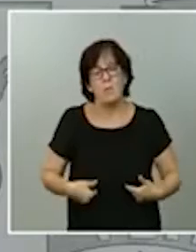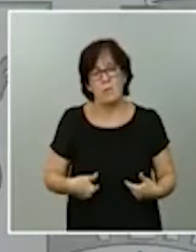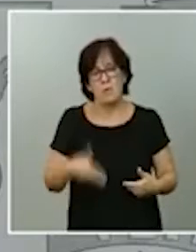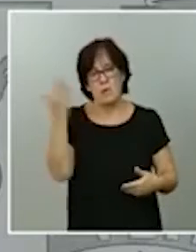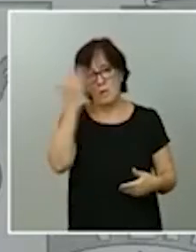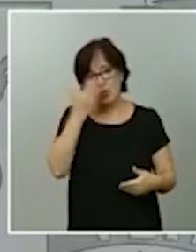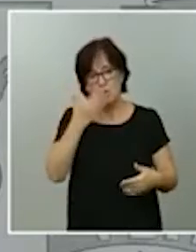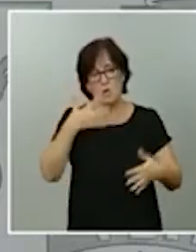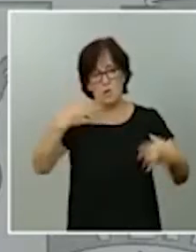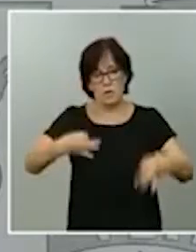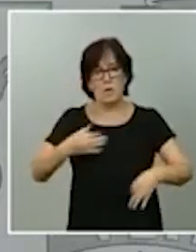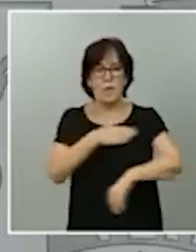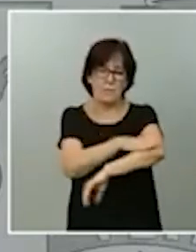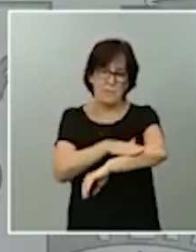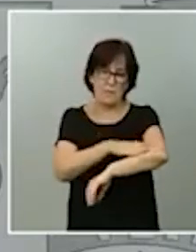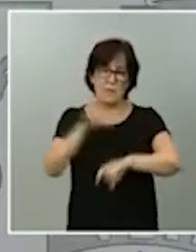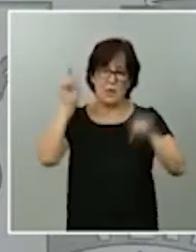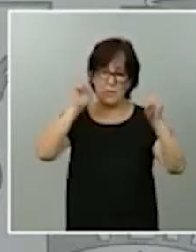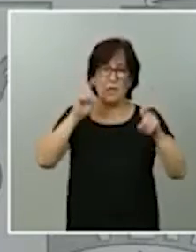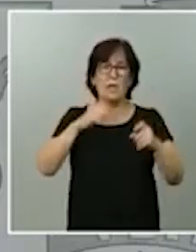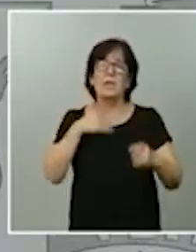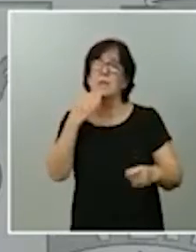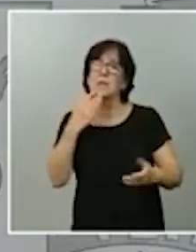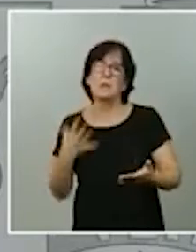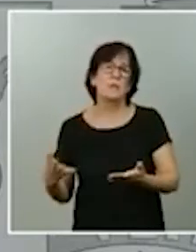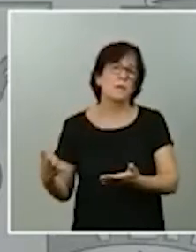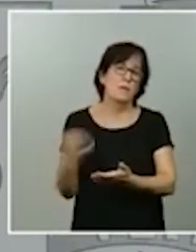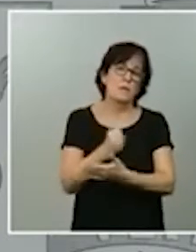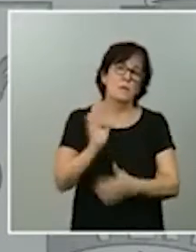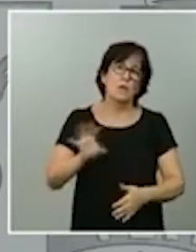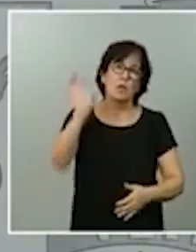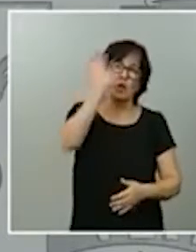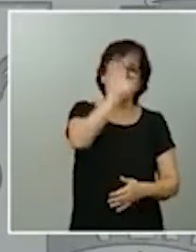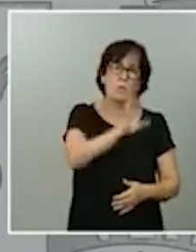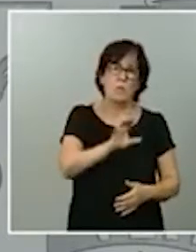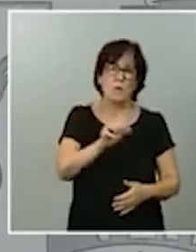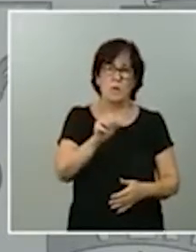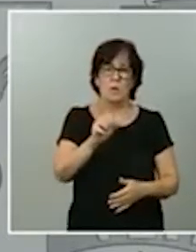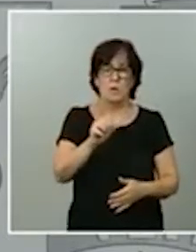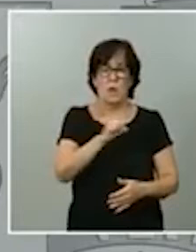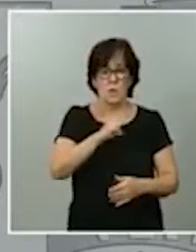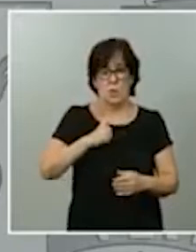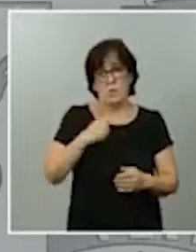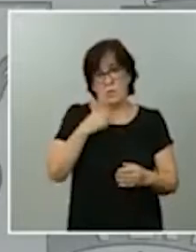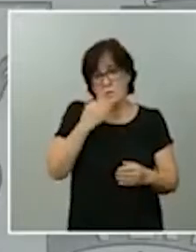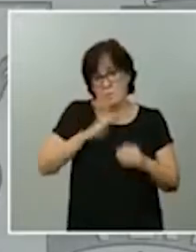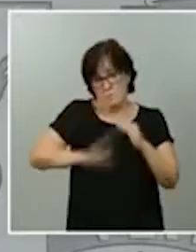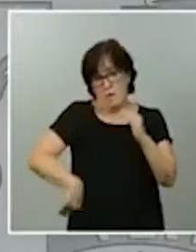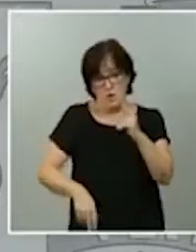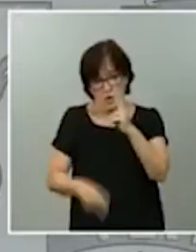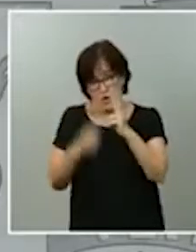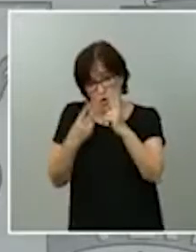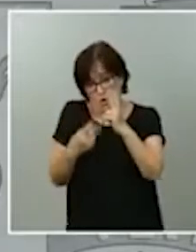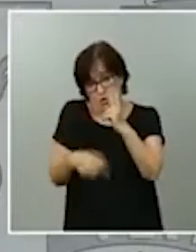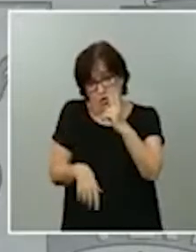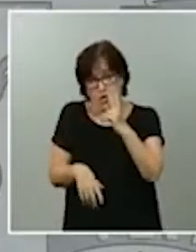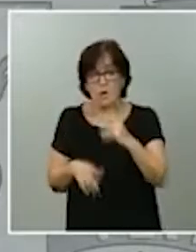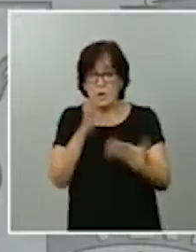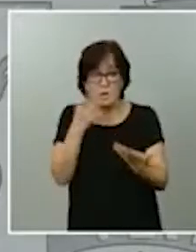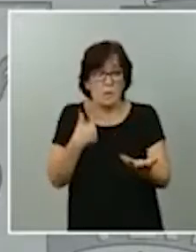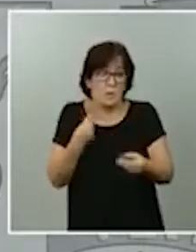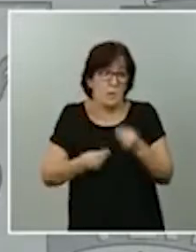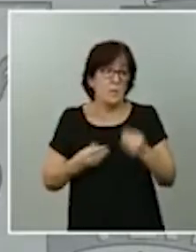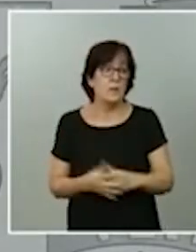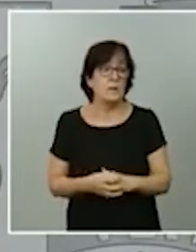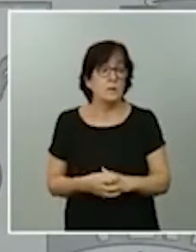el Ministerio de Educación y la práctica totalidad de las comunidades autónomas, salvo dos. Por tanto, eso está ahí. Y, en